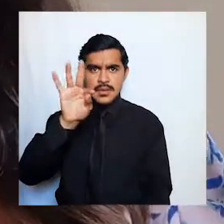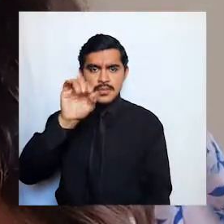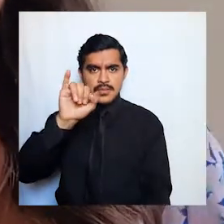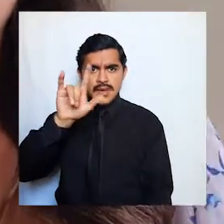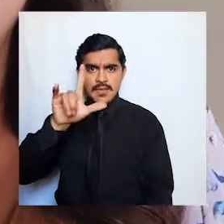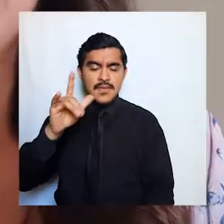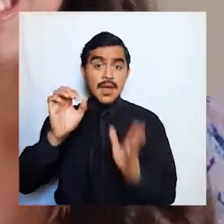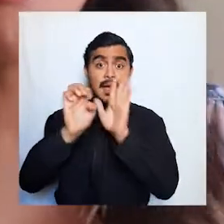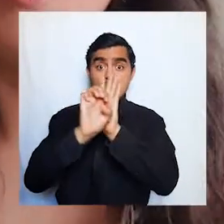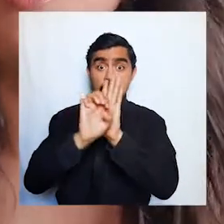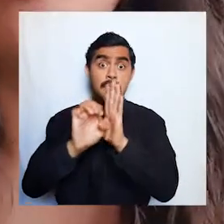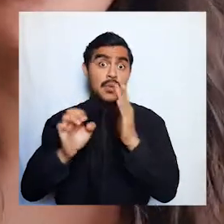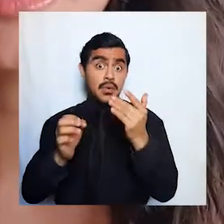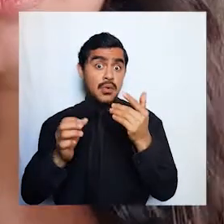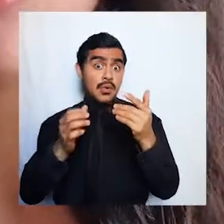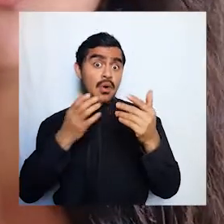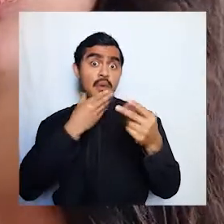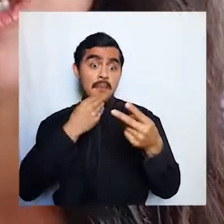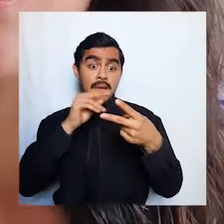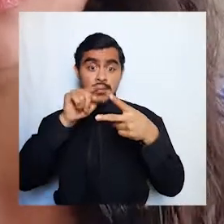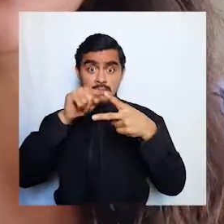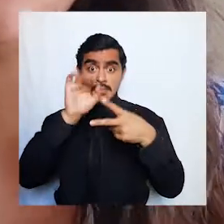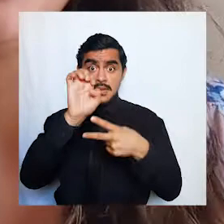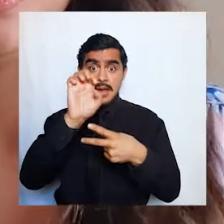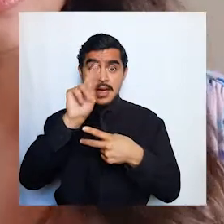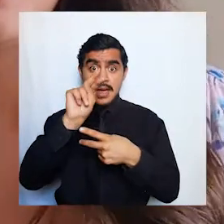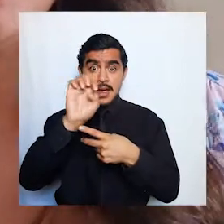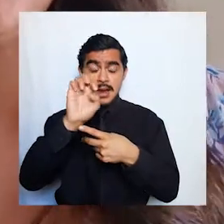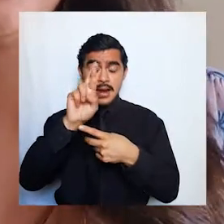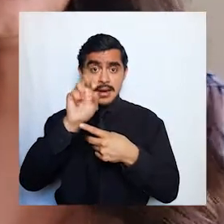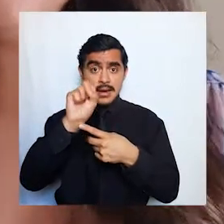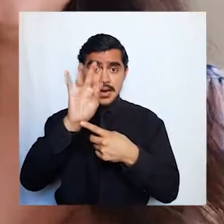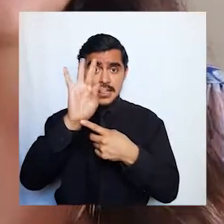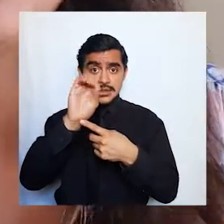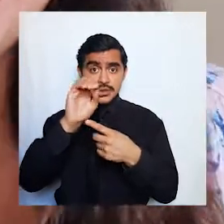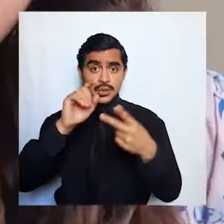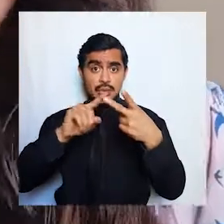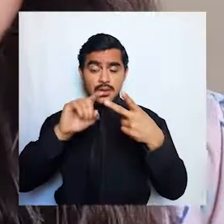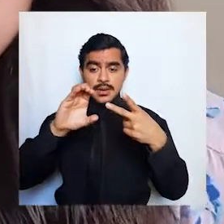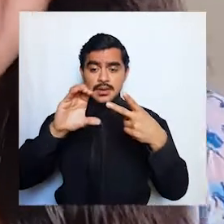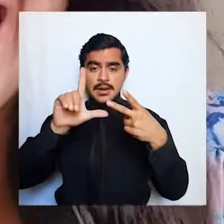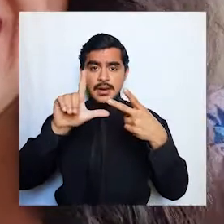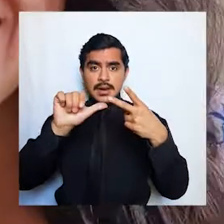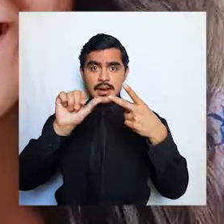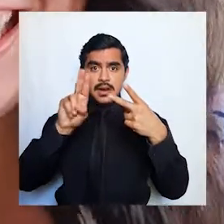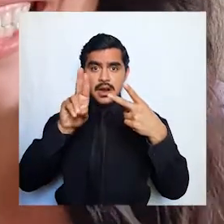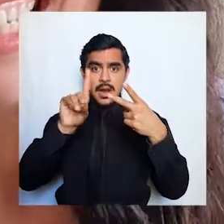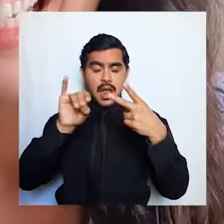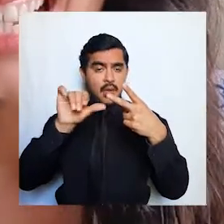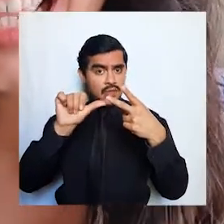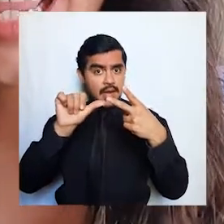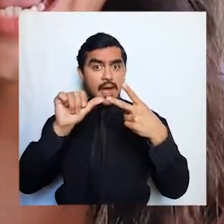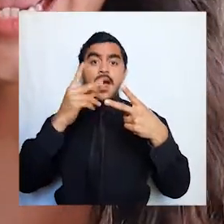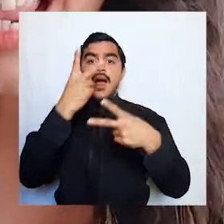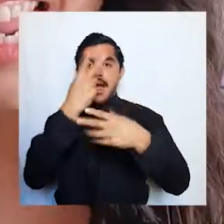Ernesto y Claudia porque pueden hacerlo con sus hermanos también Ernesto y Claudia los recicladores de la casa